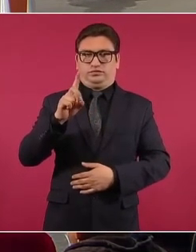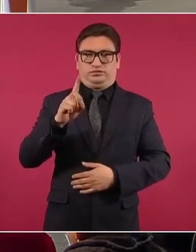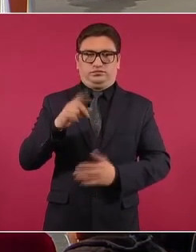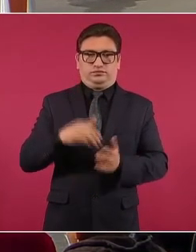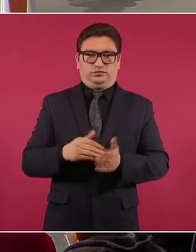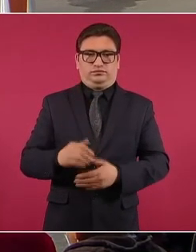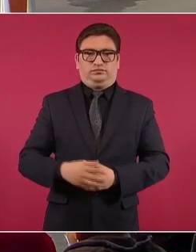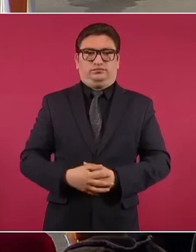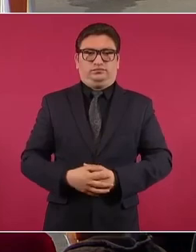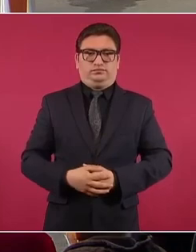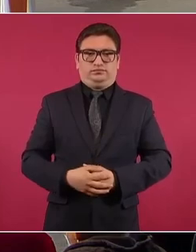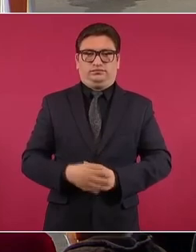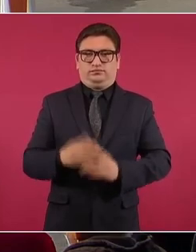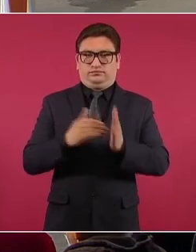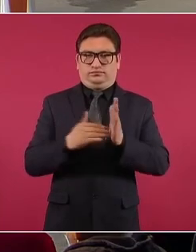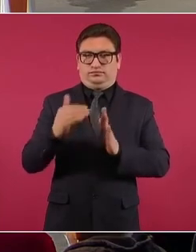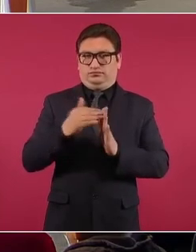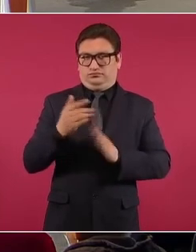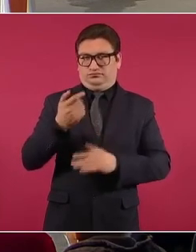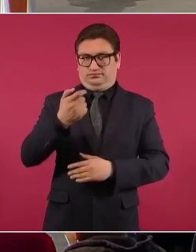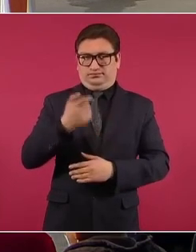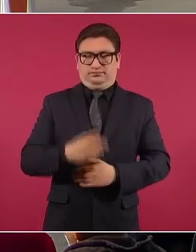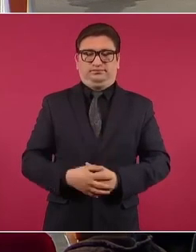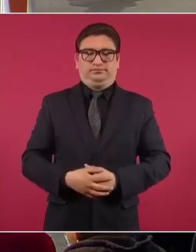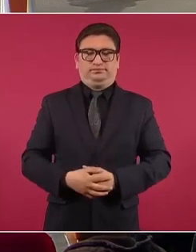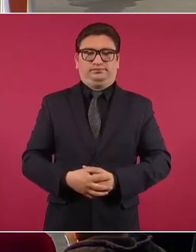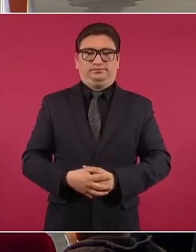millones de pesos?